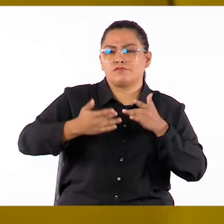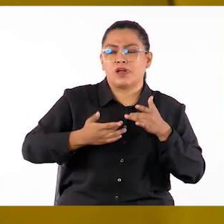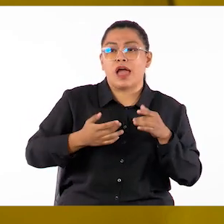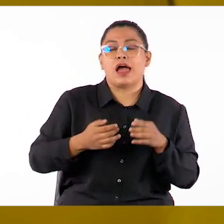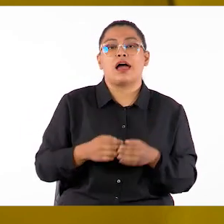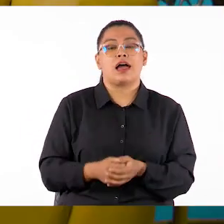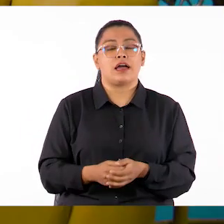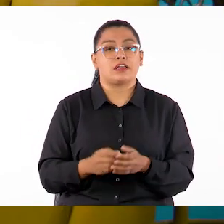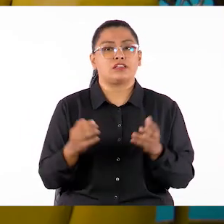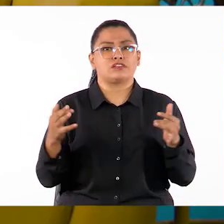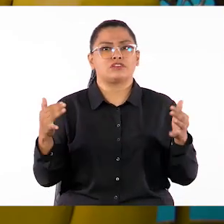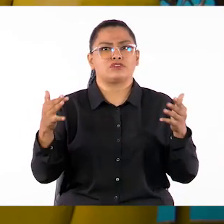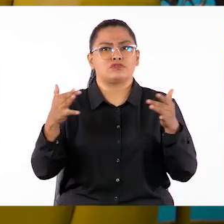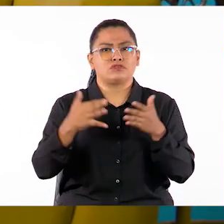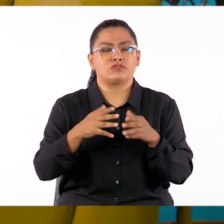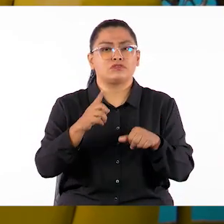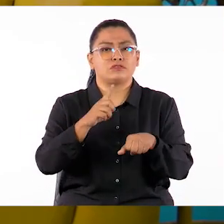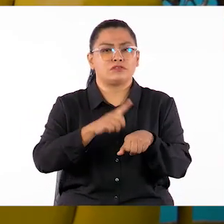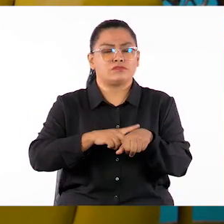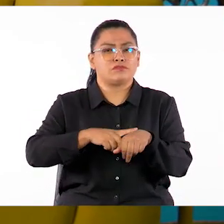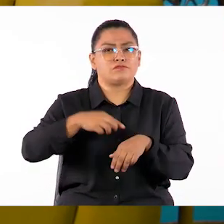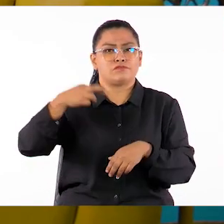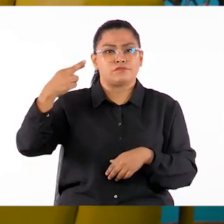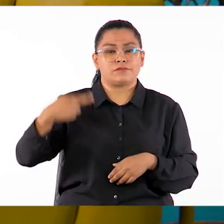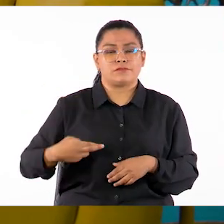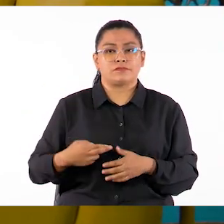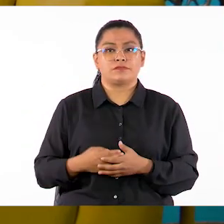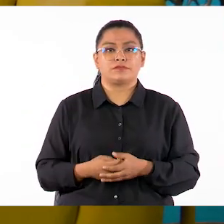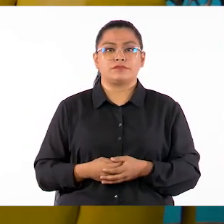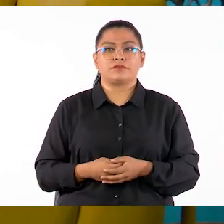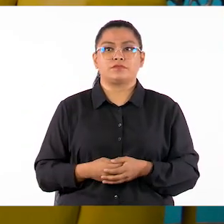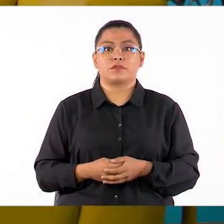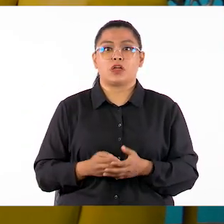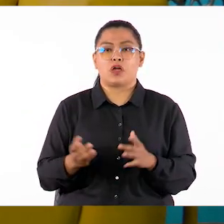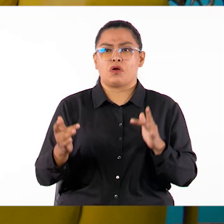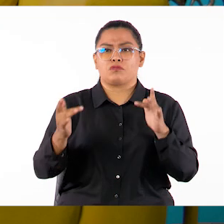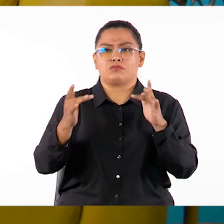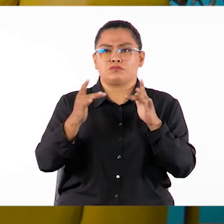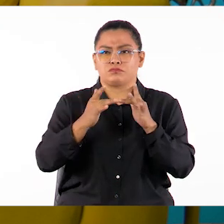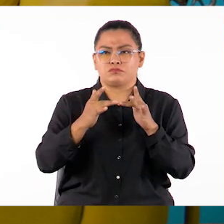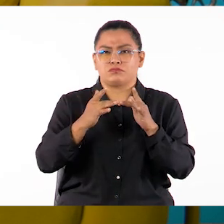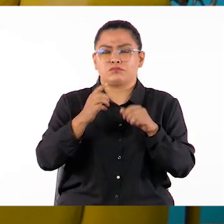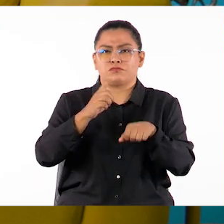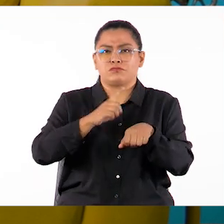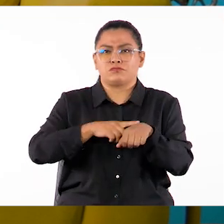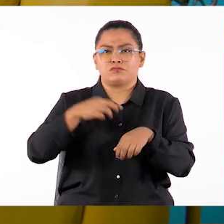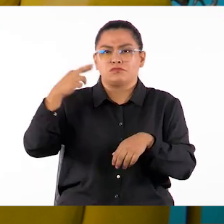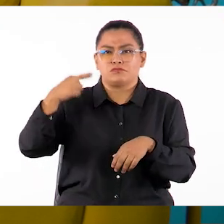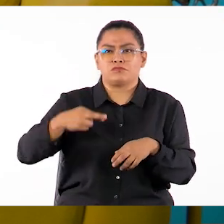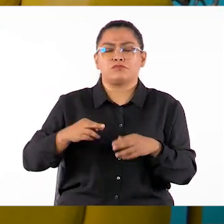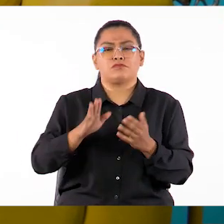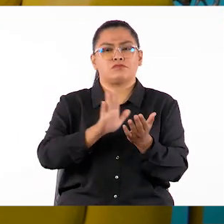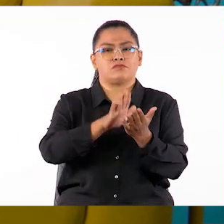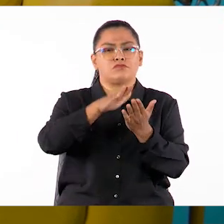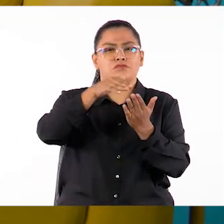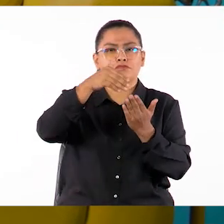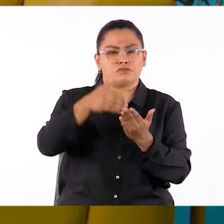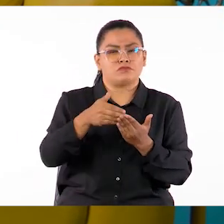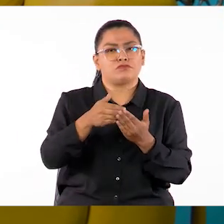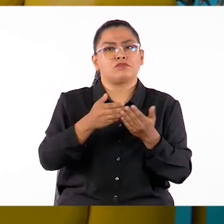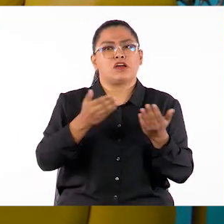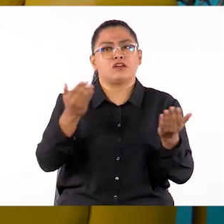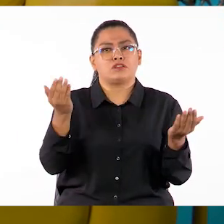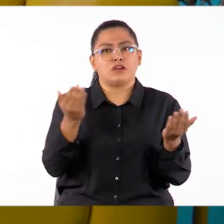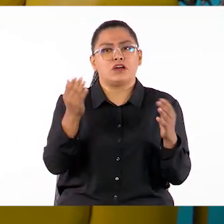sincrónicos. Un buen encuentro sincrónico se planifica, se hace el guión y se establece la secuencia.